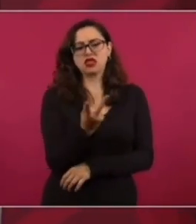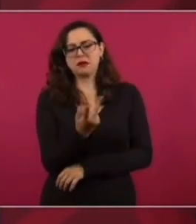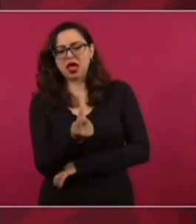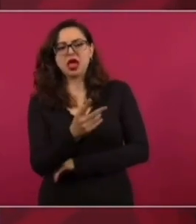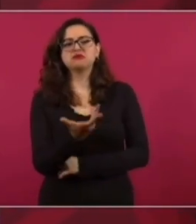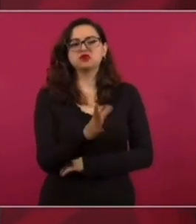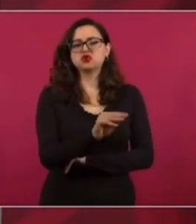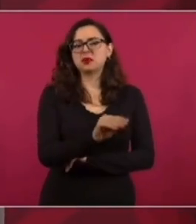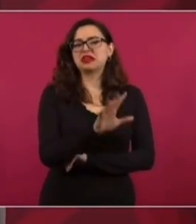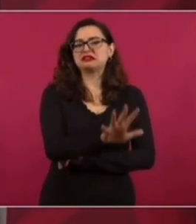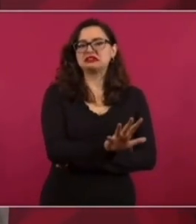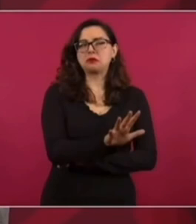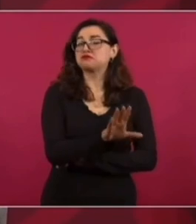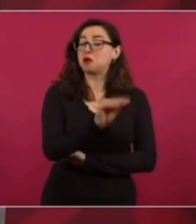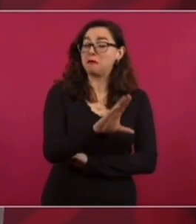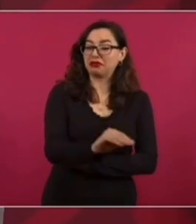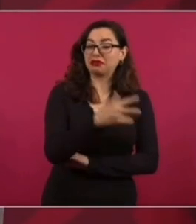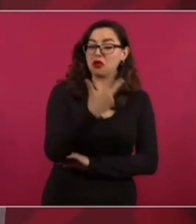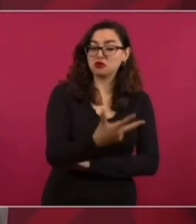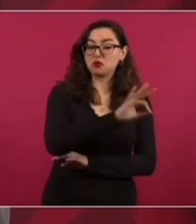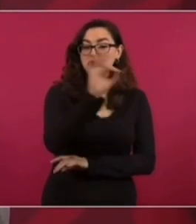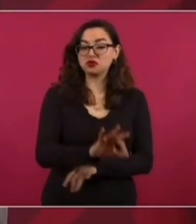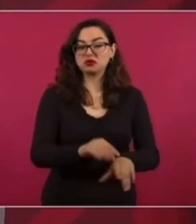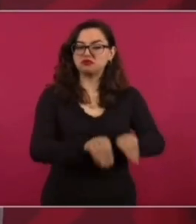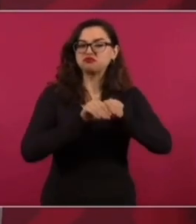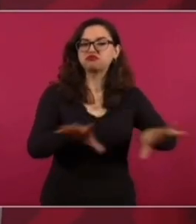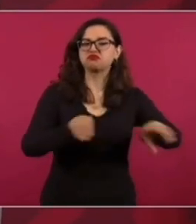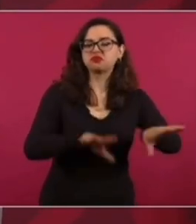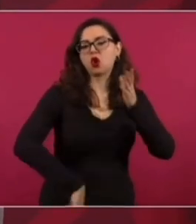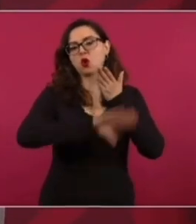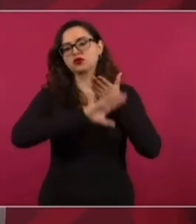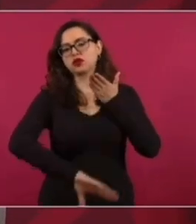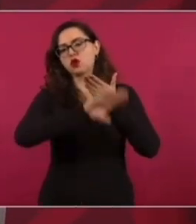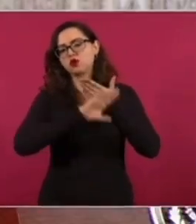lo que puede ser más, puede ser como el 98, está en contra de nosotros.